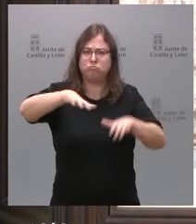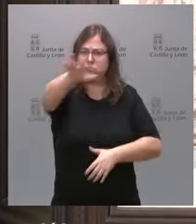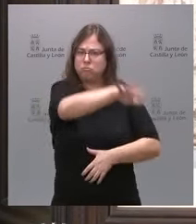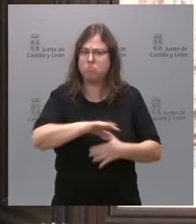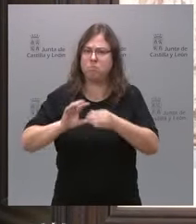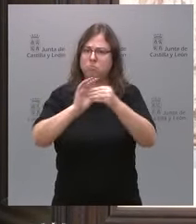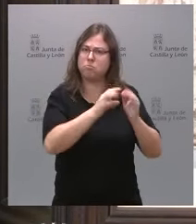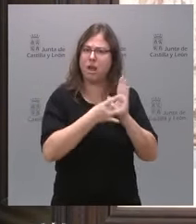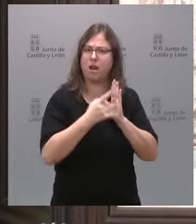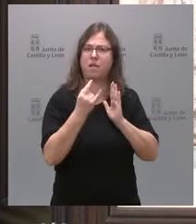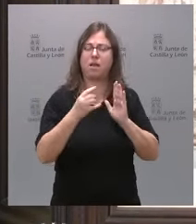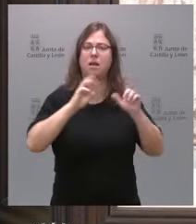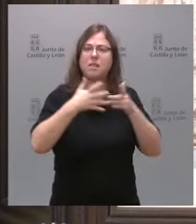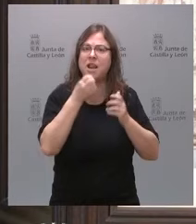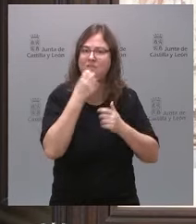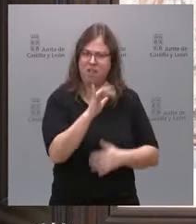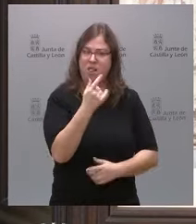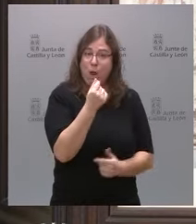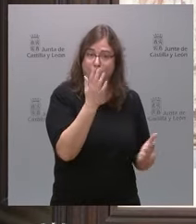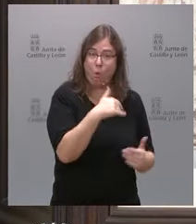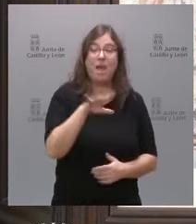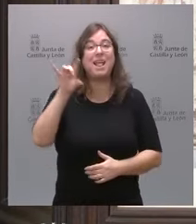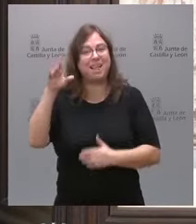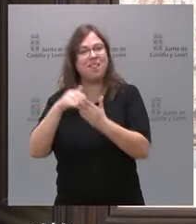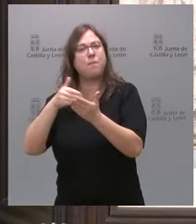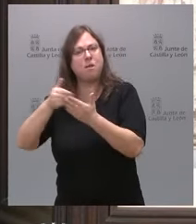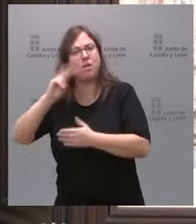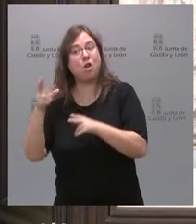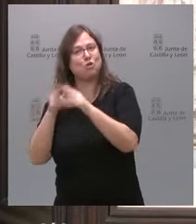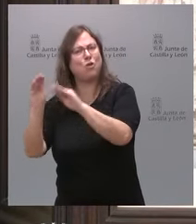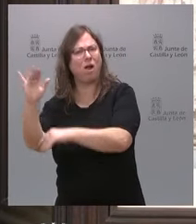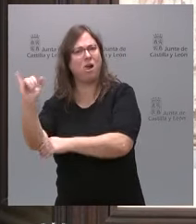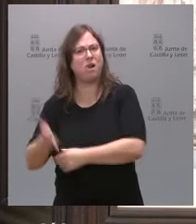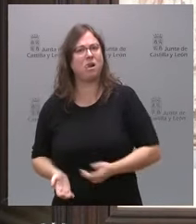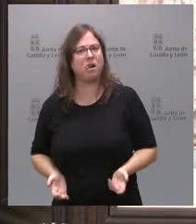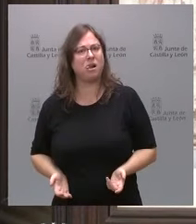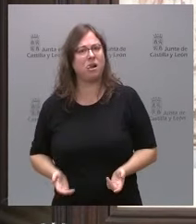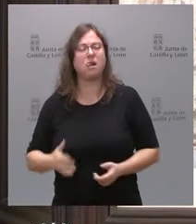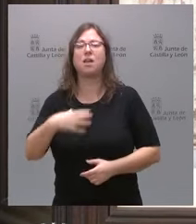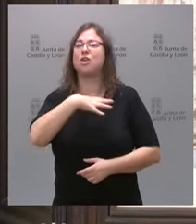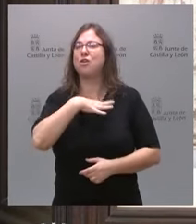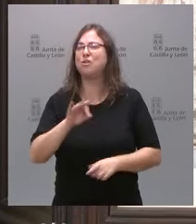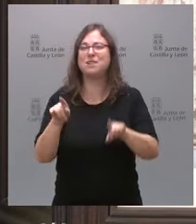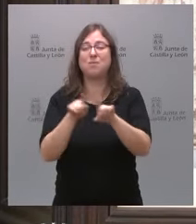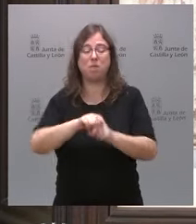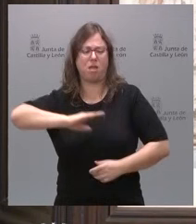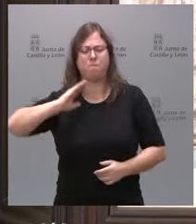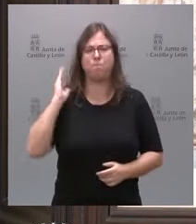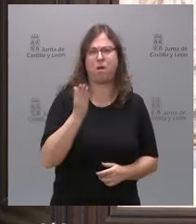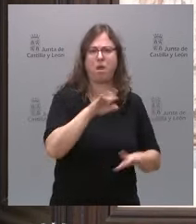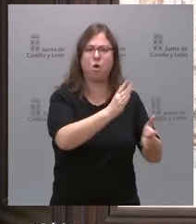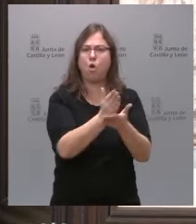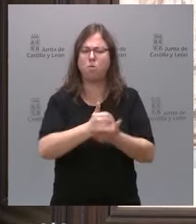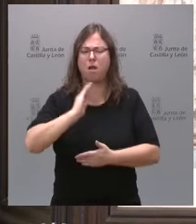pero sí tiene 15.000 millones de euros para sus socios. No se puede castigar a una comunidad autónoma